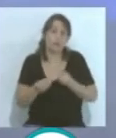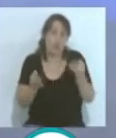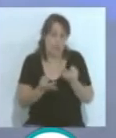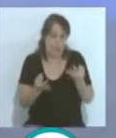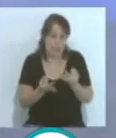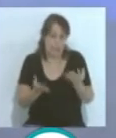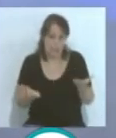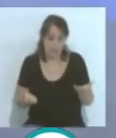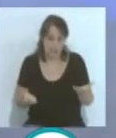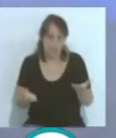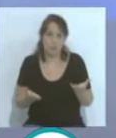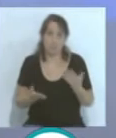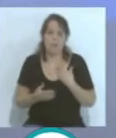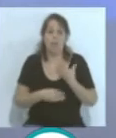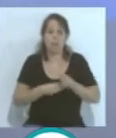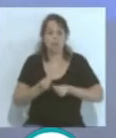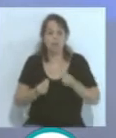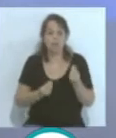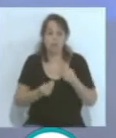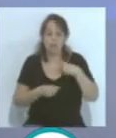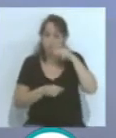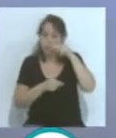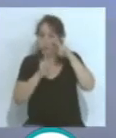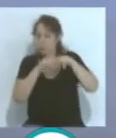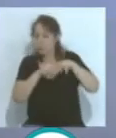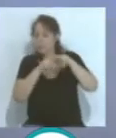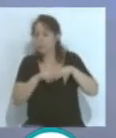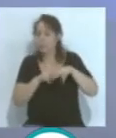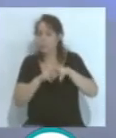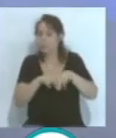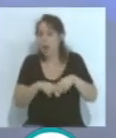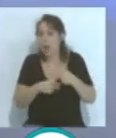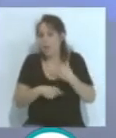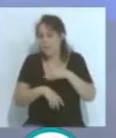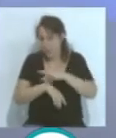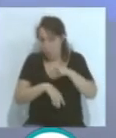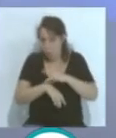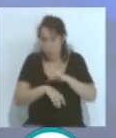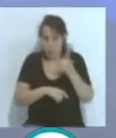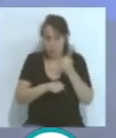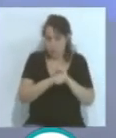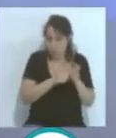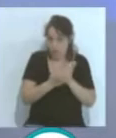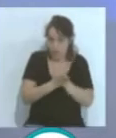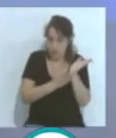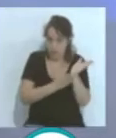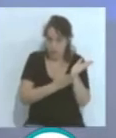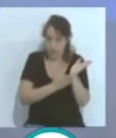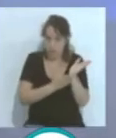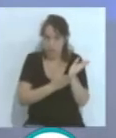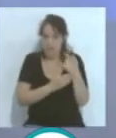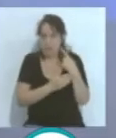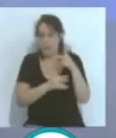realizar los reconocimientos médicos, porque una son el tema del COVID, que son el